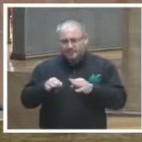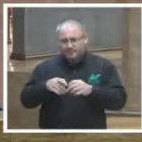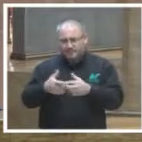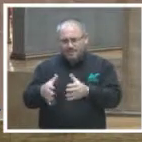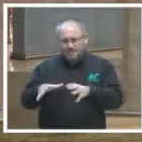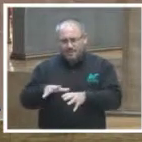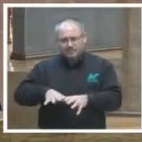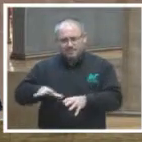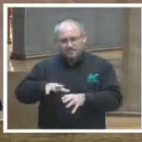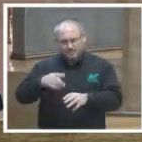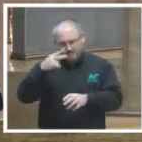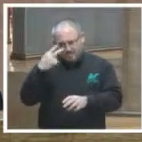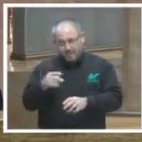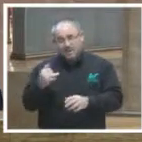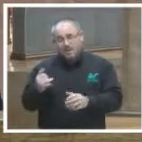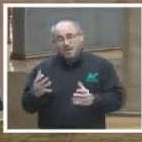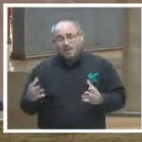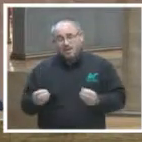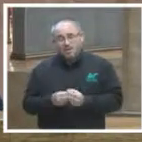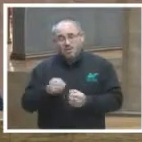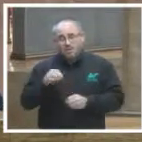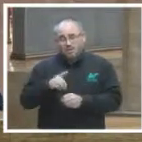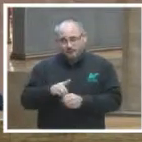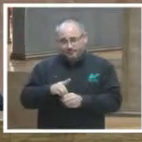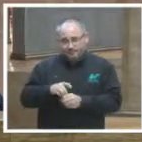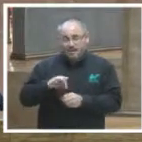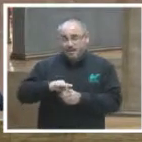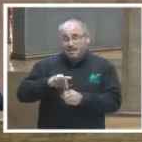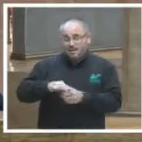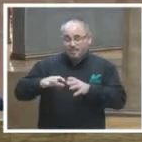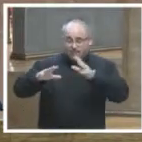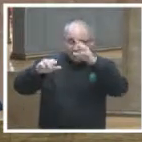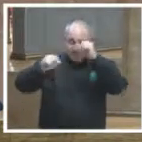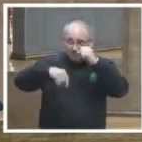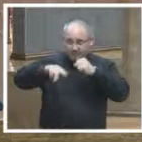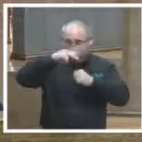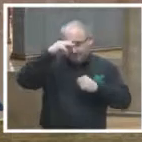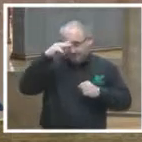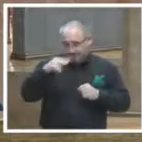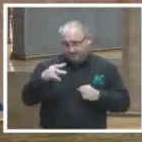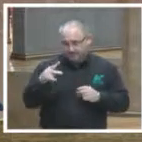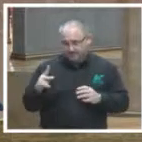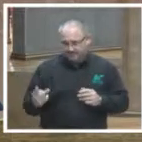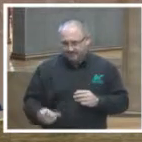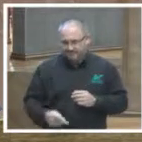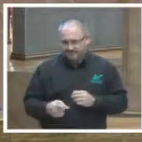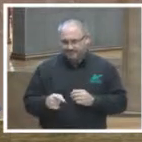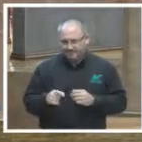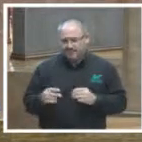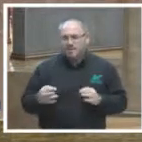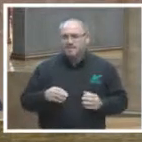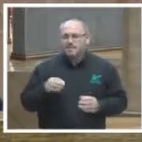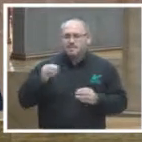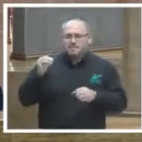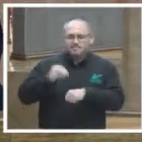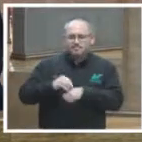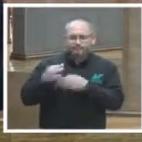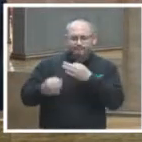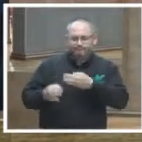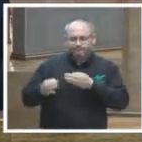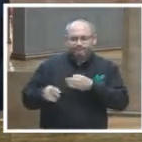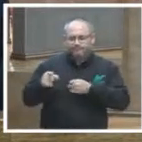todo con la democracia del país que gracias a su entereza al momento de impartir justicia como órgano jurisdiccional